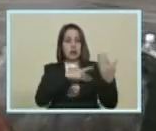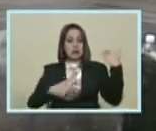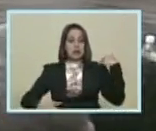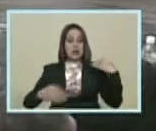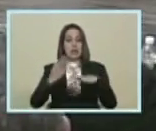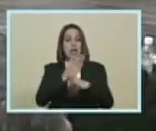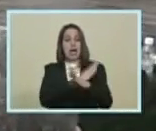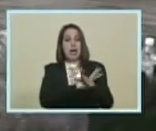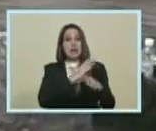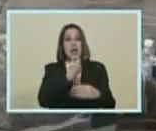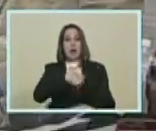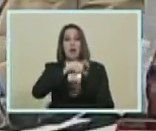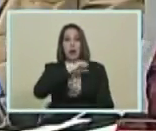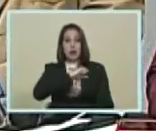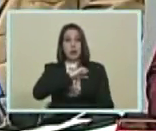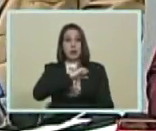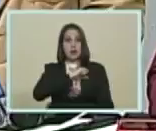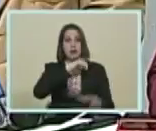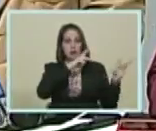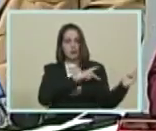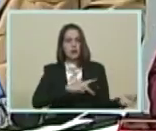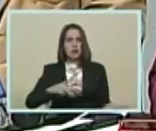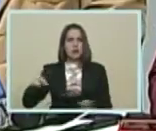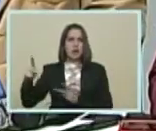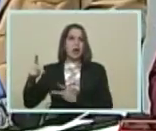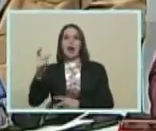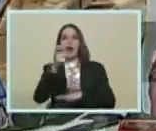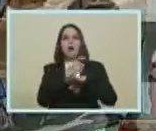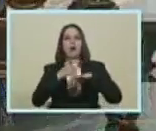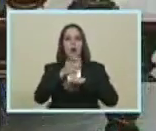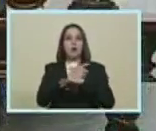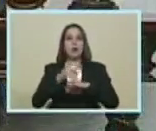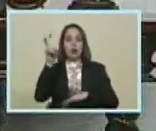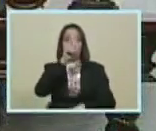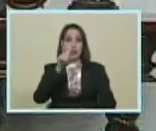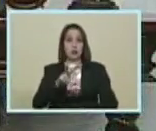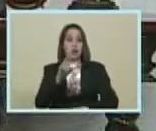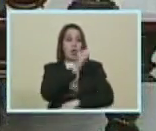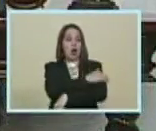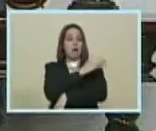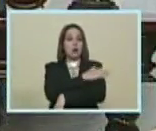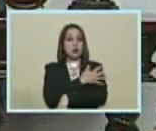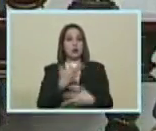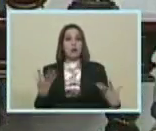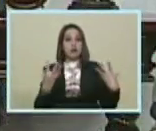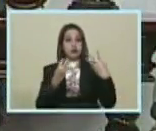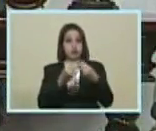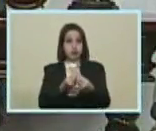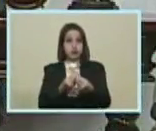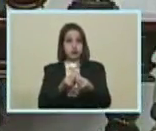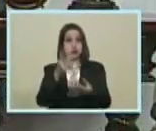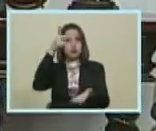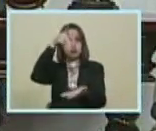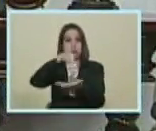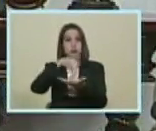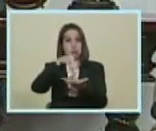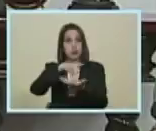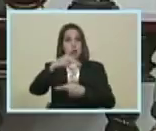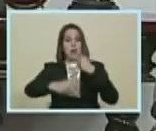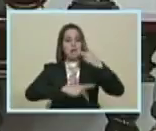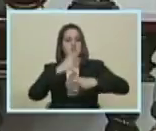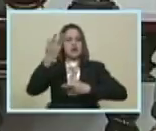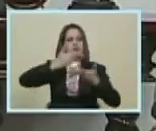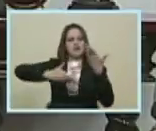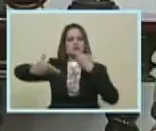gobierno De España De invitar Al gobierno De Venezuela Y a la oposición A participar En un proceso De